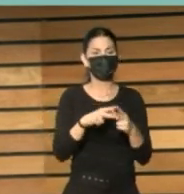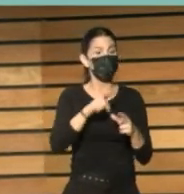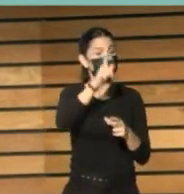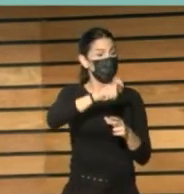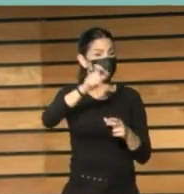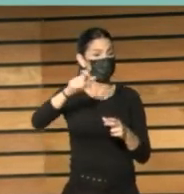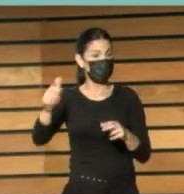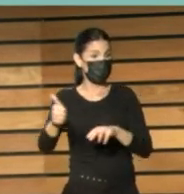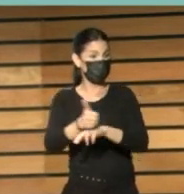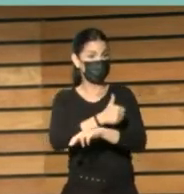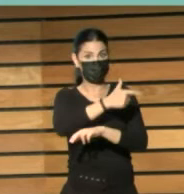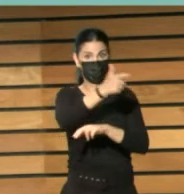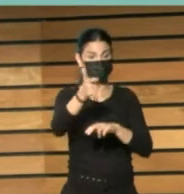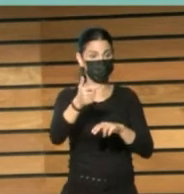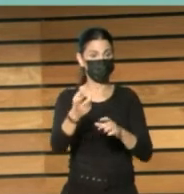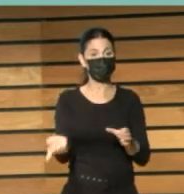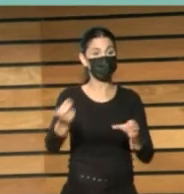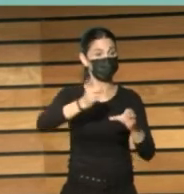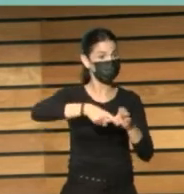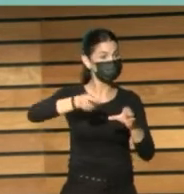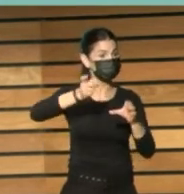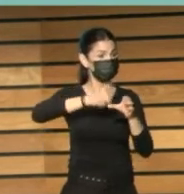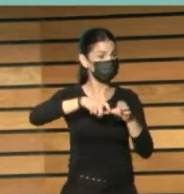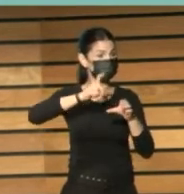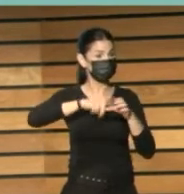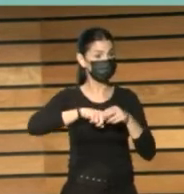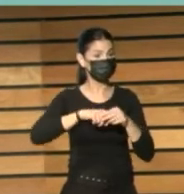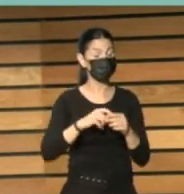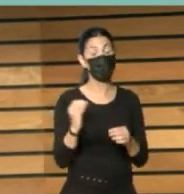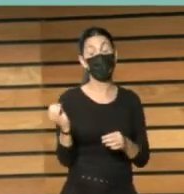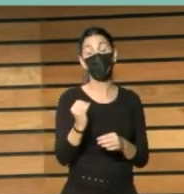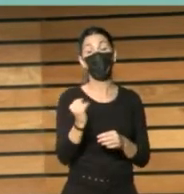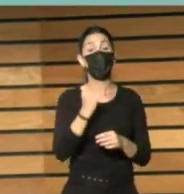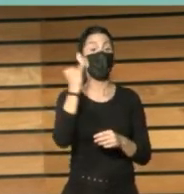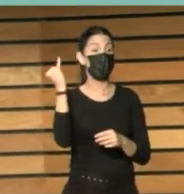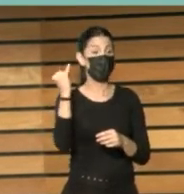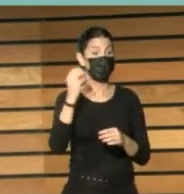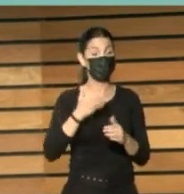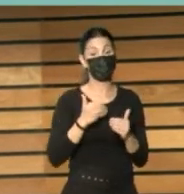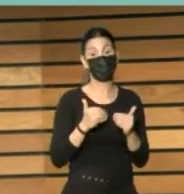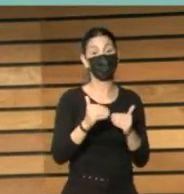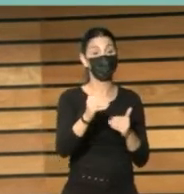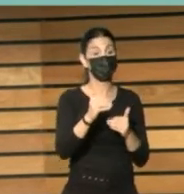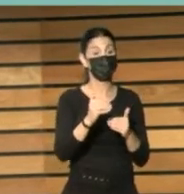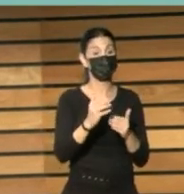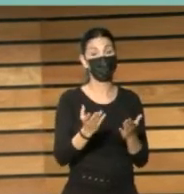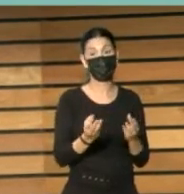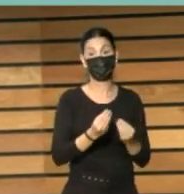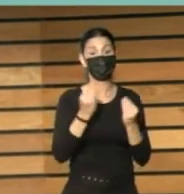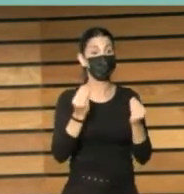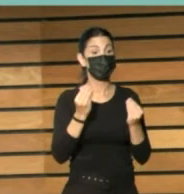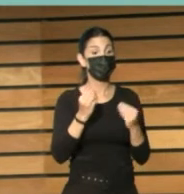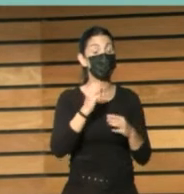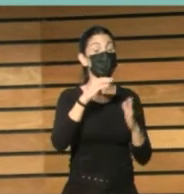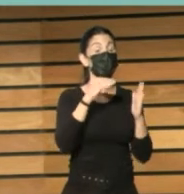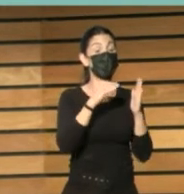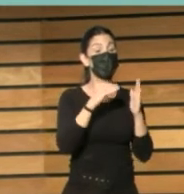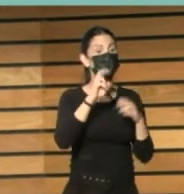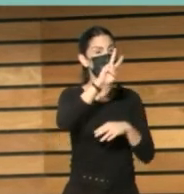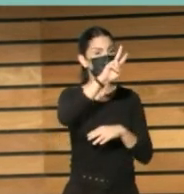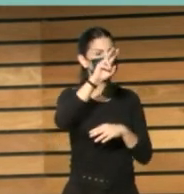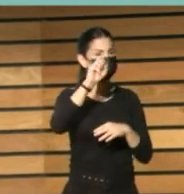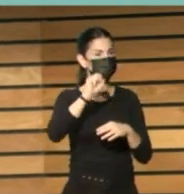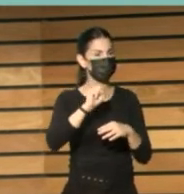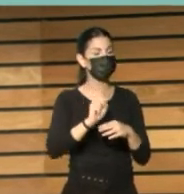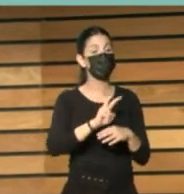Para no dejar a nadie atrás. Y ojalá esto sea mucho antes que 2030. Llevamos muchos años construyendo esta agenda